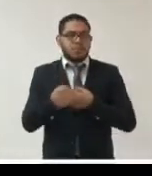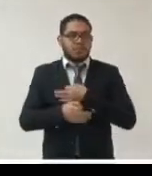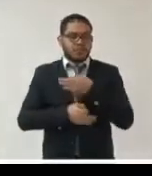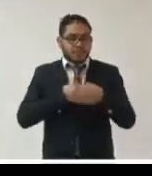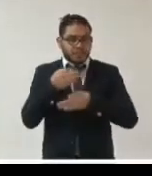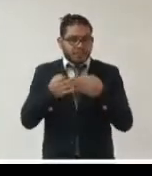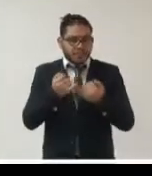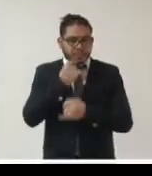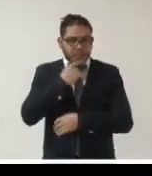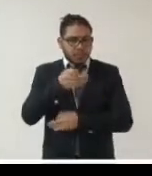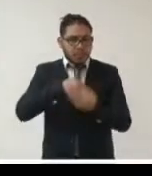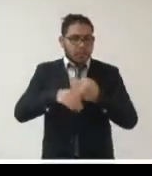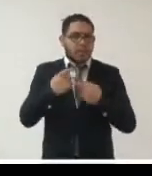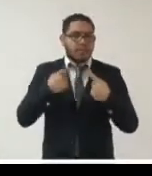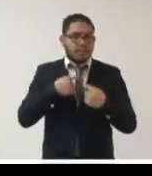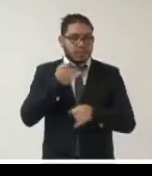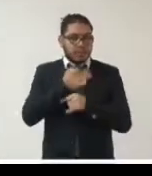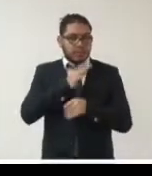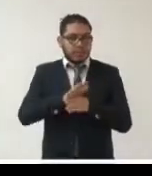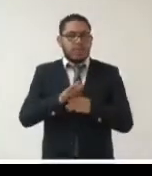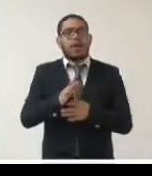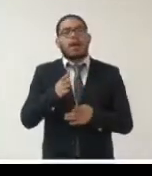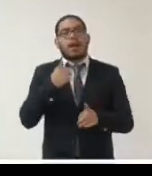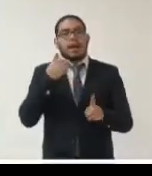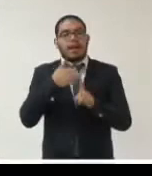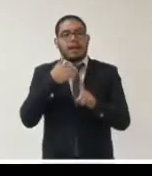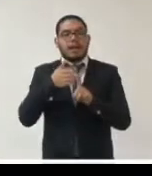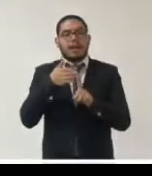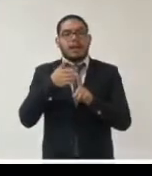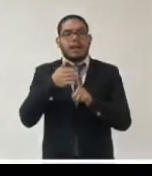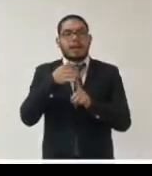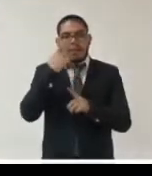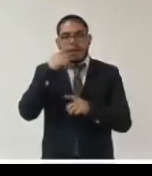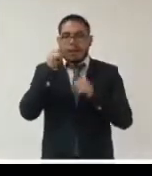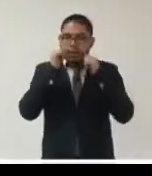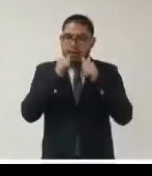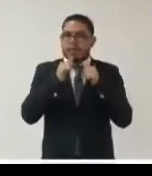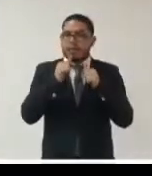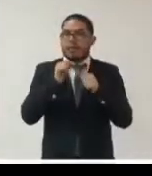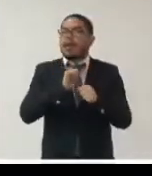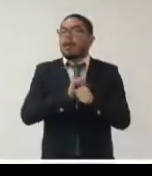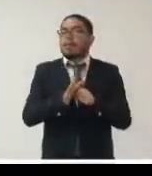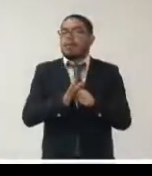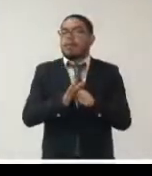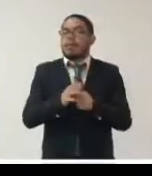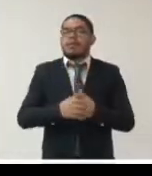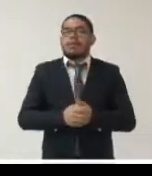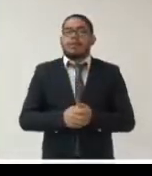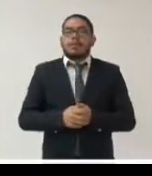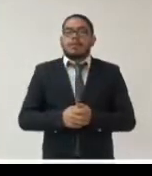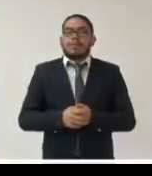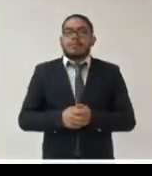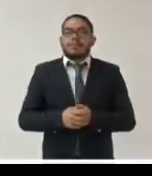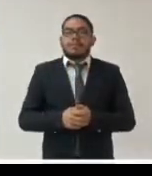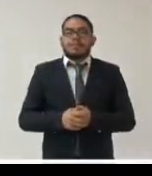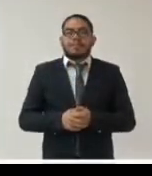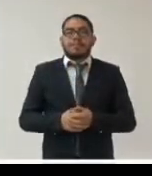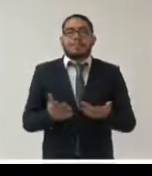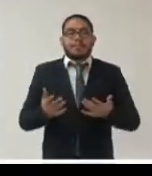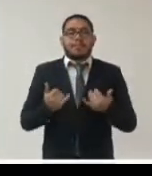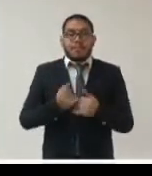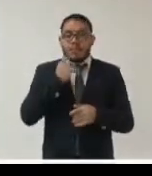toda la ciudadanía información relativa a la atención de esta pandemia también realizamos un